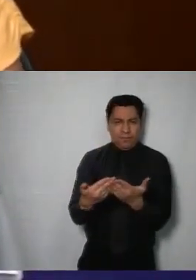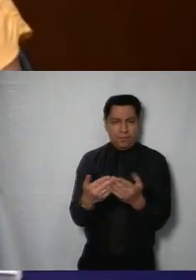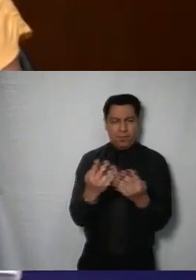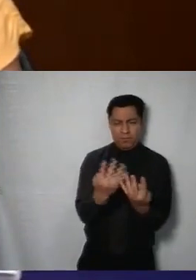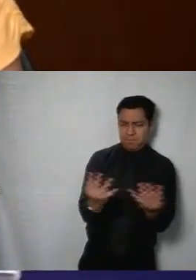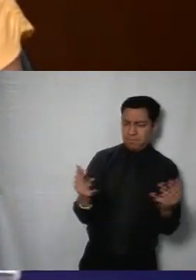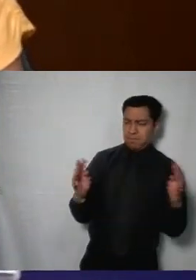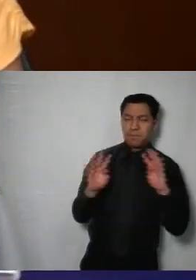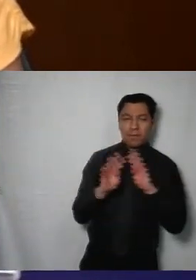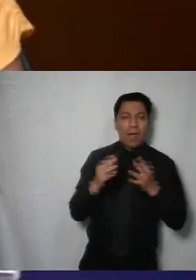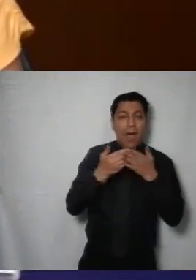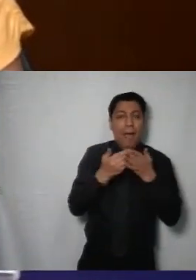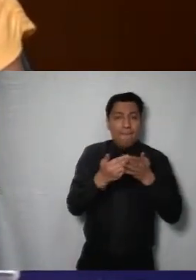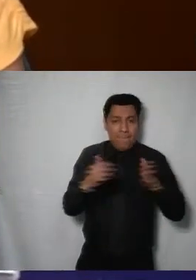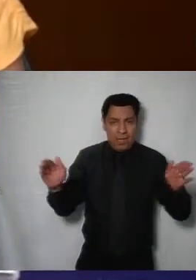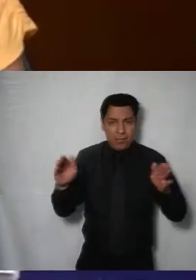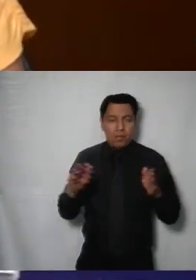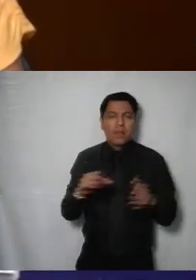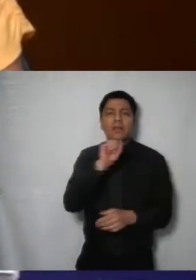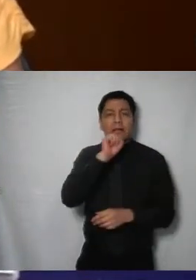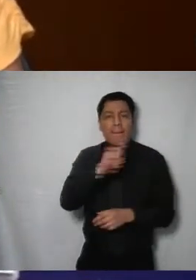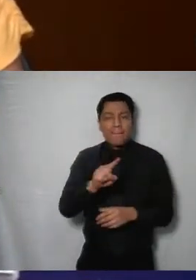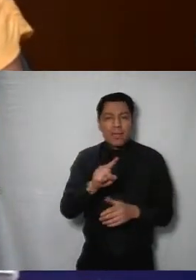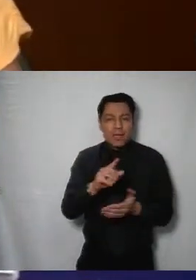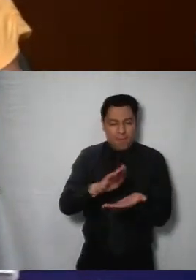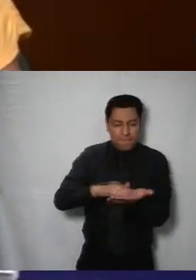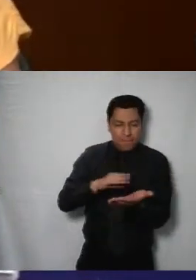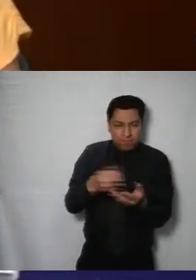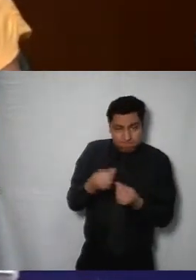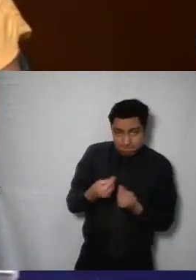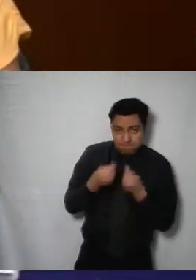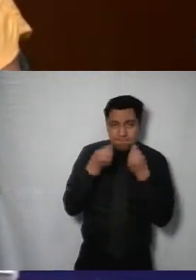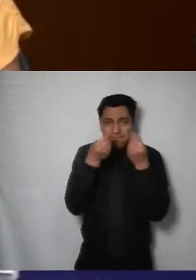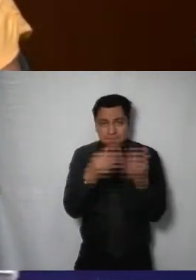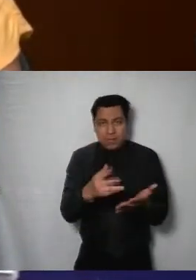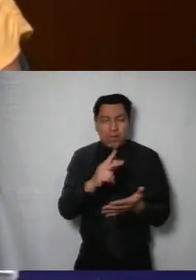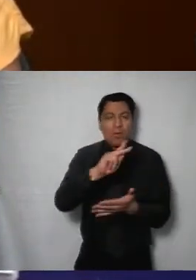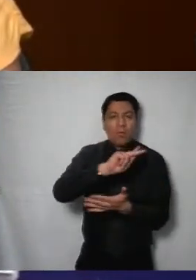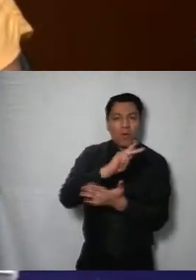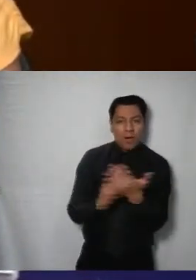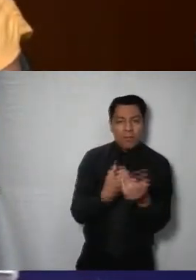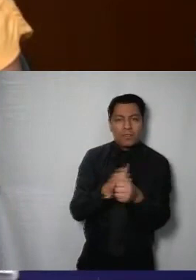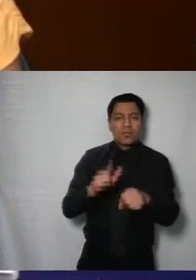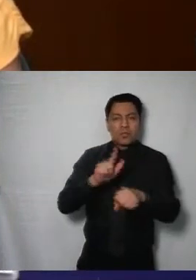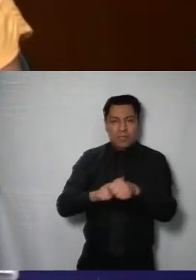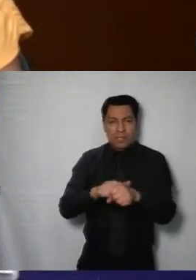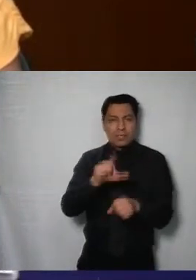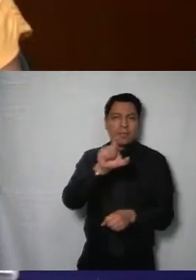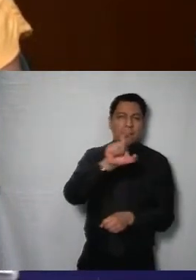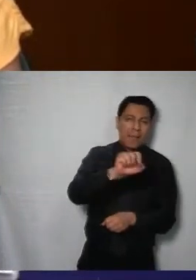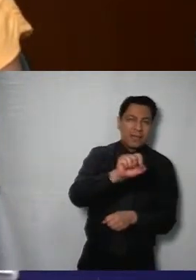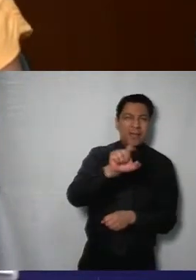así como la entrega del reporte sobre apertura en programas y acciones sociales 2023